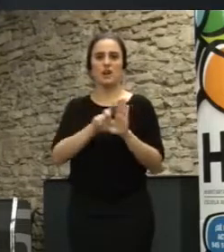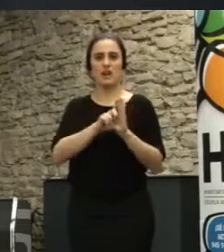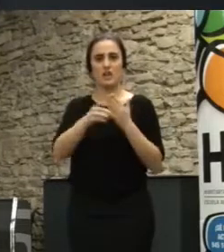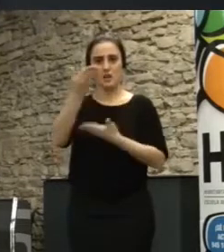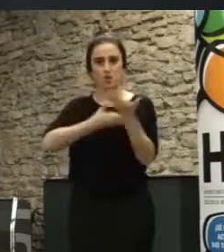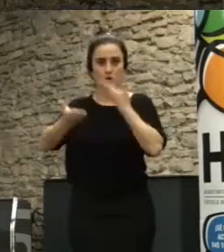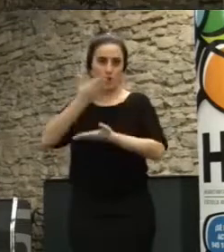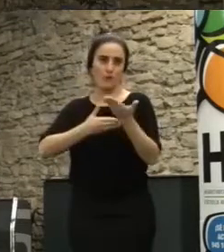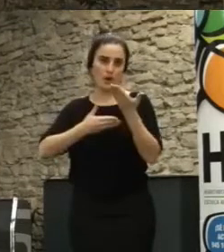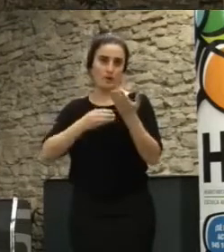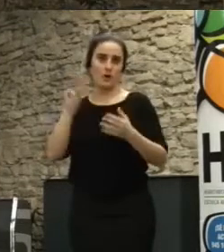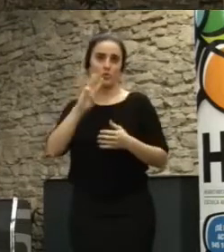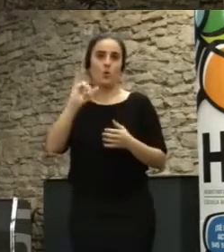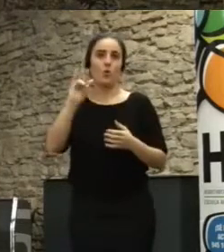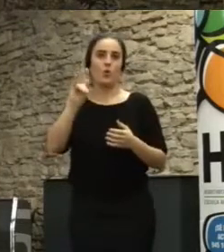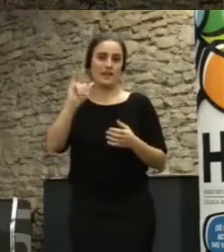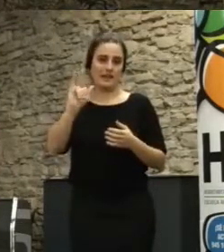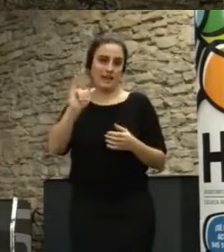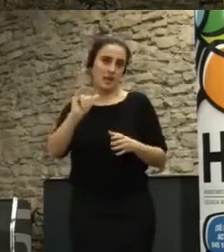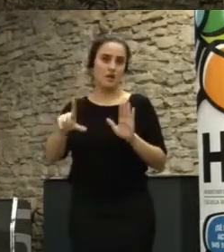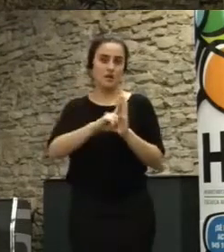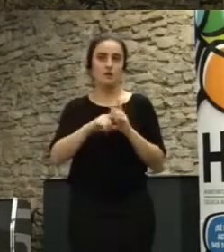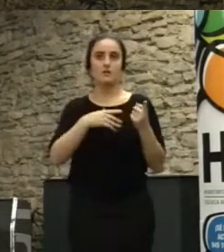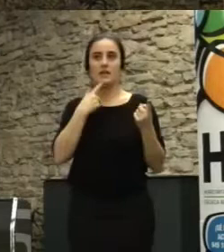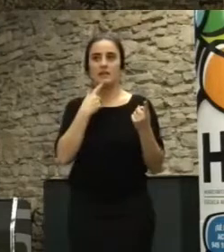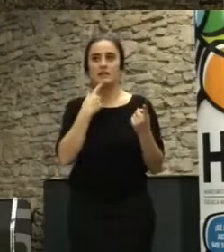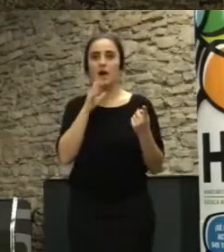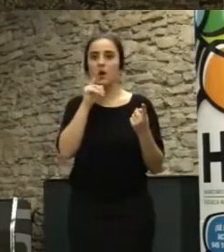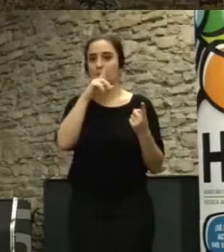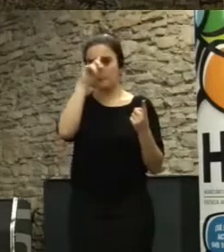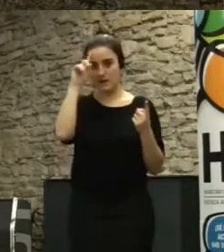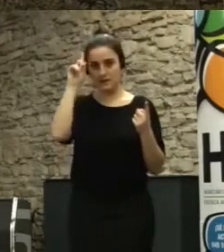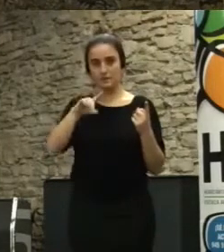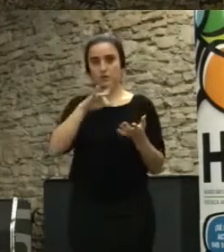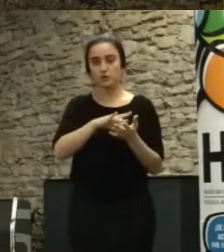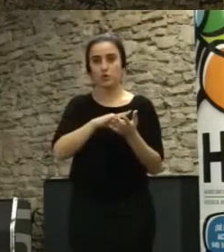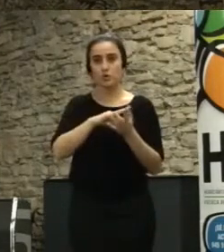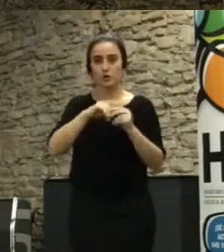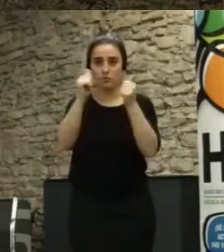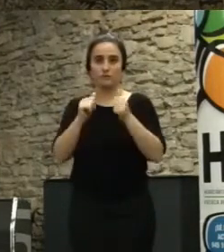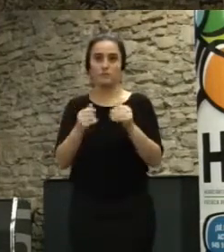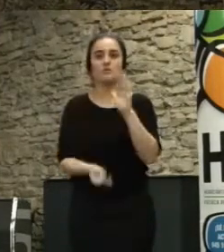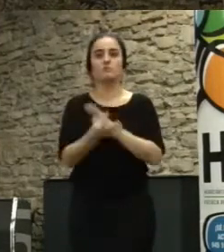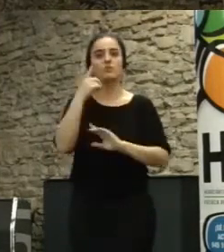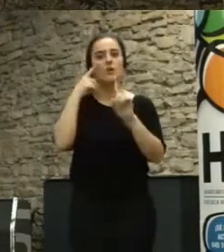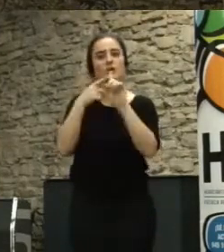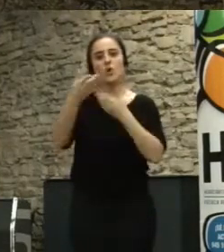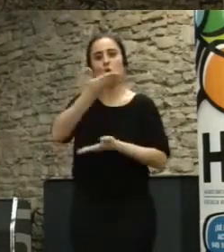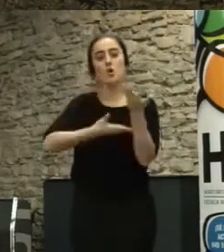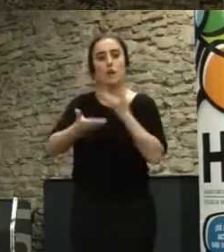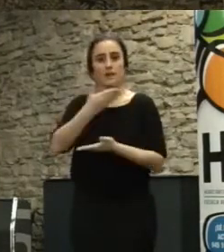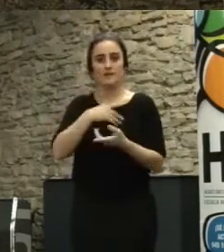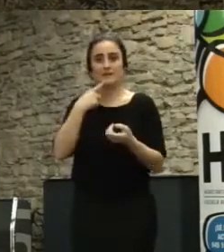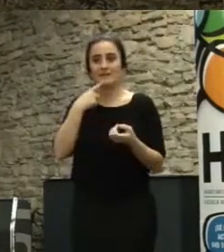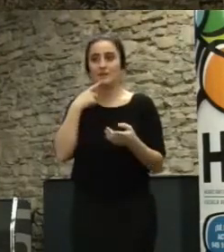legislación. Ahora mismo DCI Madrid ha lanzado también un módulo para legislar colaborativamente las ordenanzas públicas,